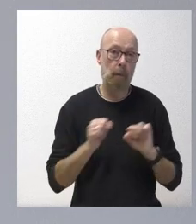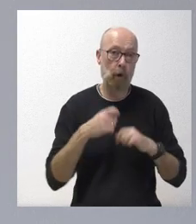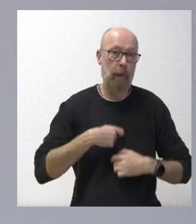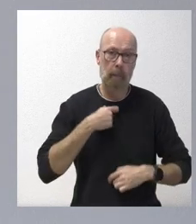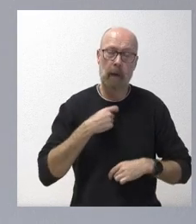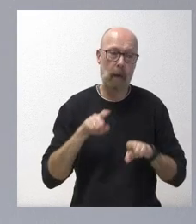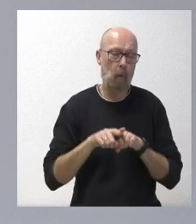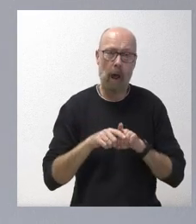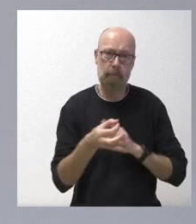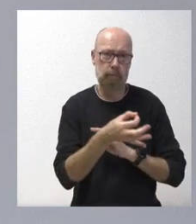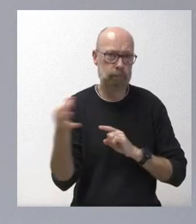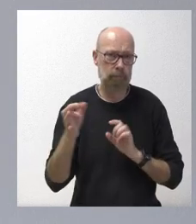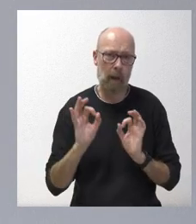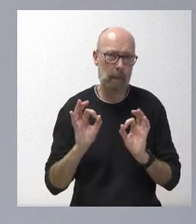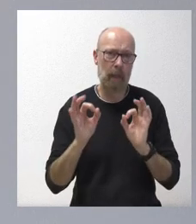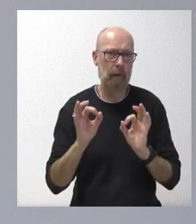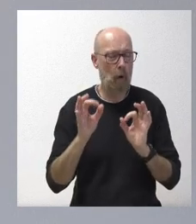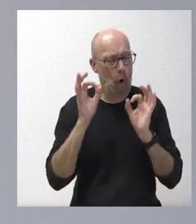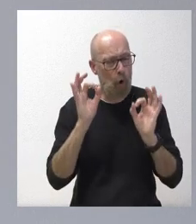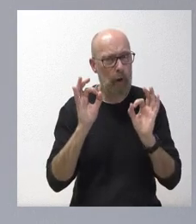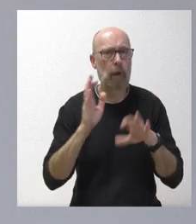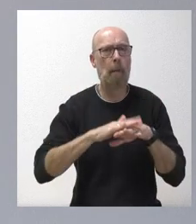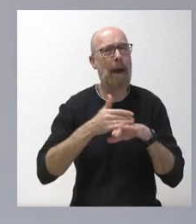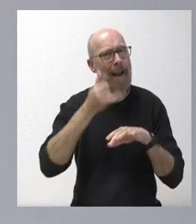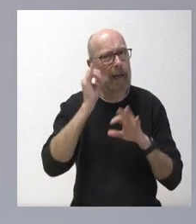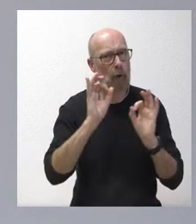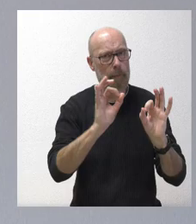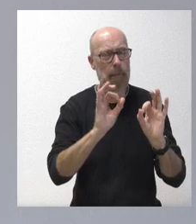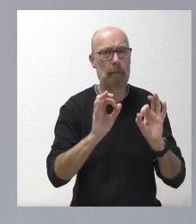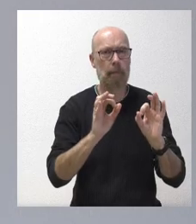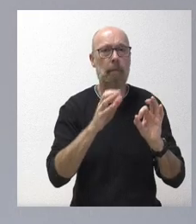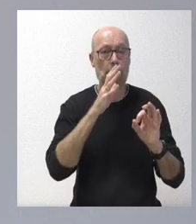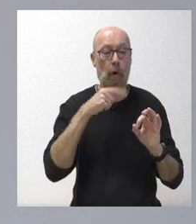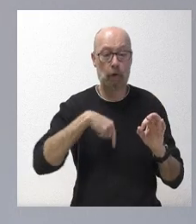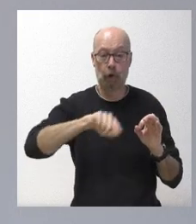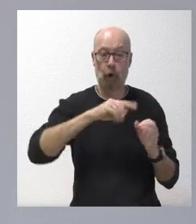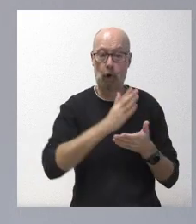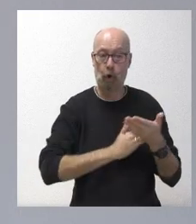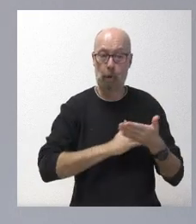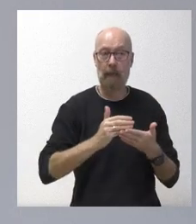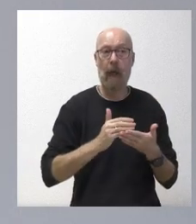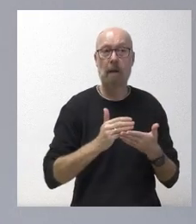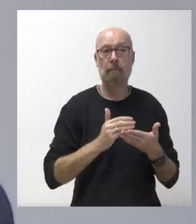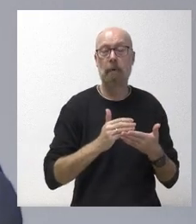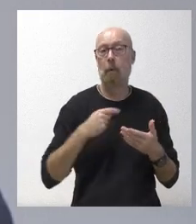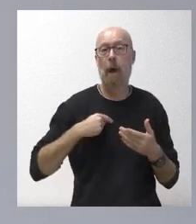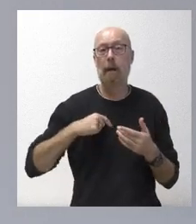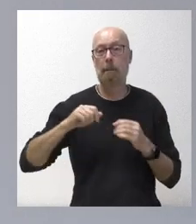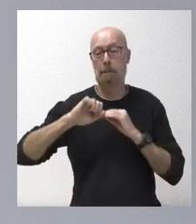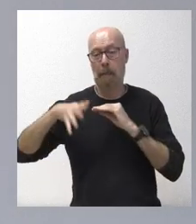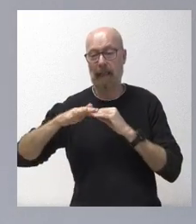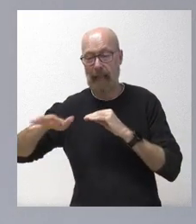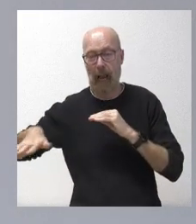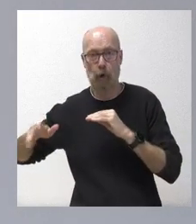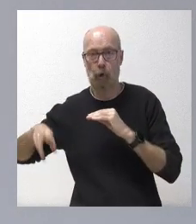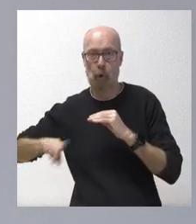y dones específicos y muy concretos para este tipo de riesgos de una comunidad que no está en el Mediterráneo, pero que tiene y de hecho hemos sufrido